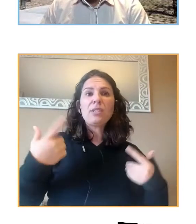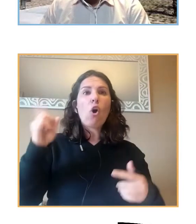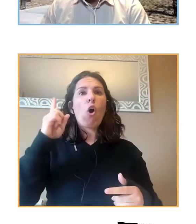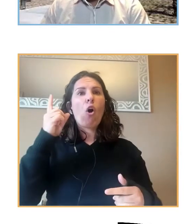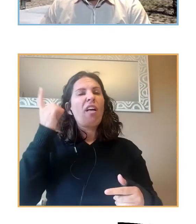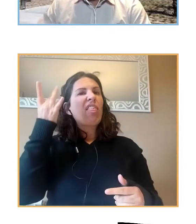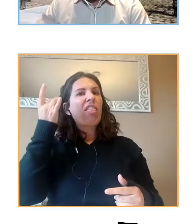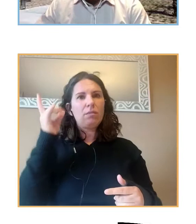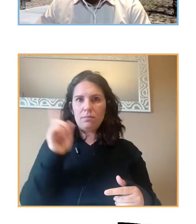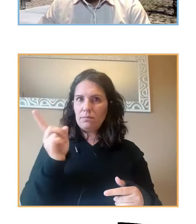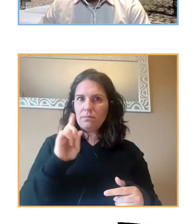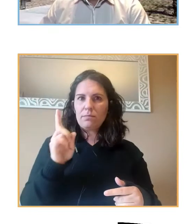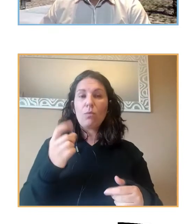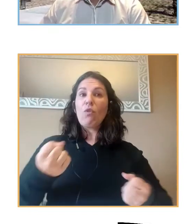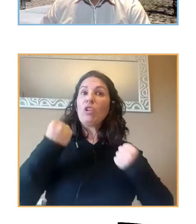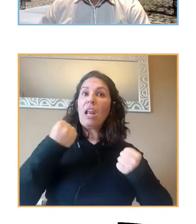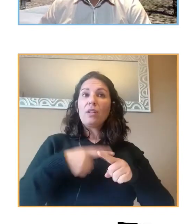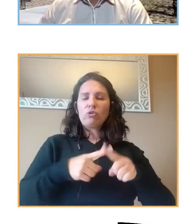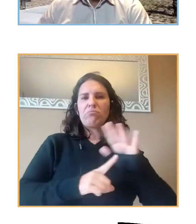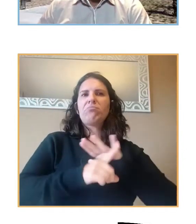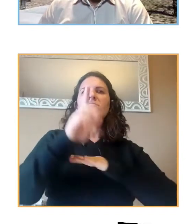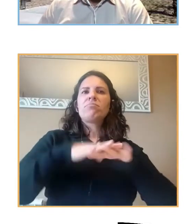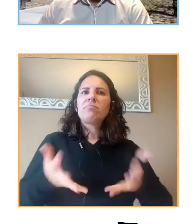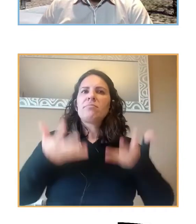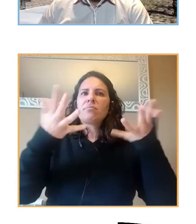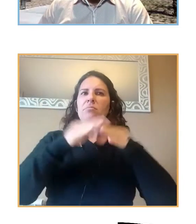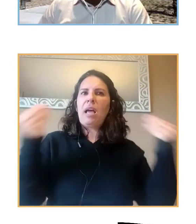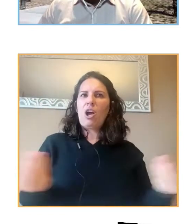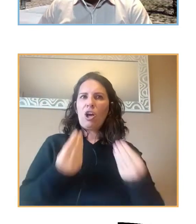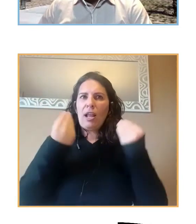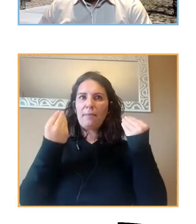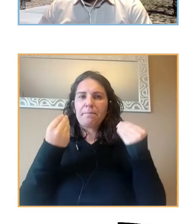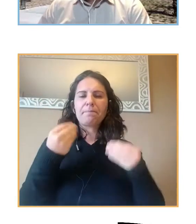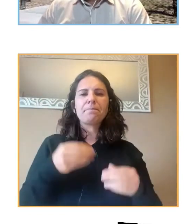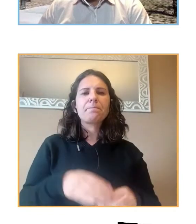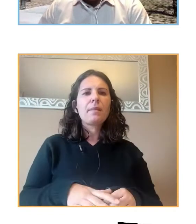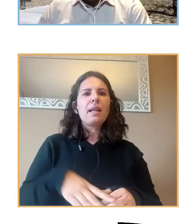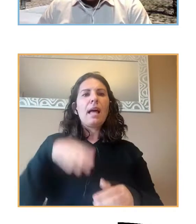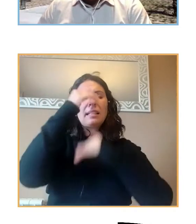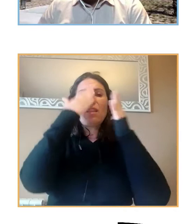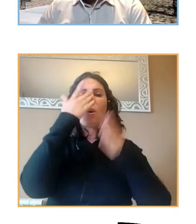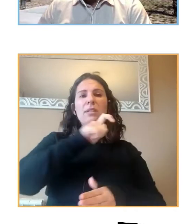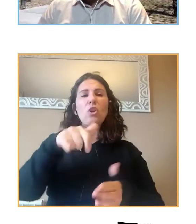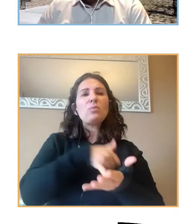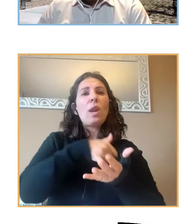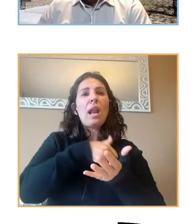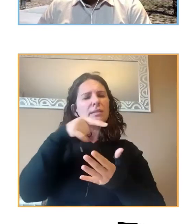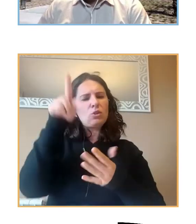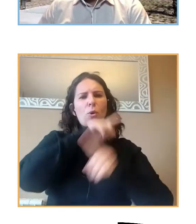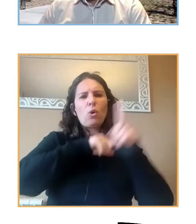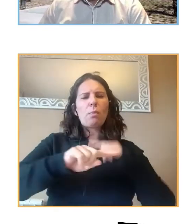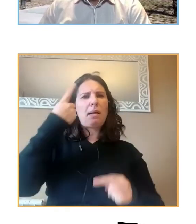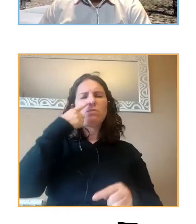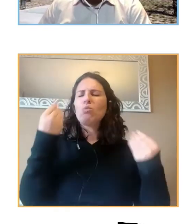hay hacer es desarrollarlas y ofrecer acciones para mejorarlas la atención a las personas vulnerables es lo que nos tiene que preocupar hay muchos colectivos